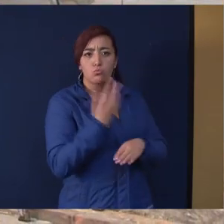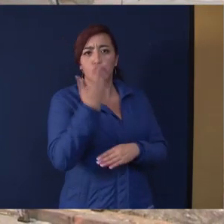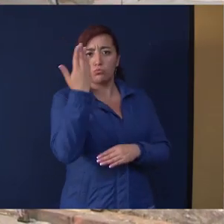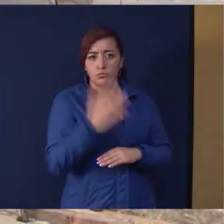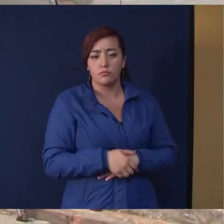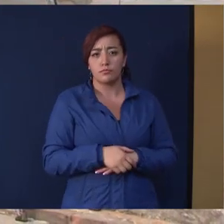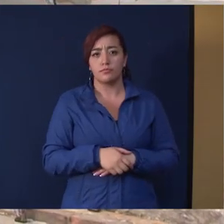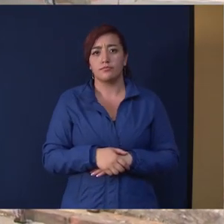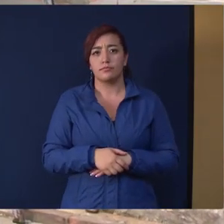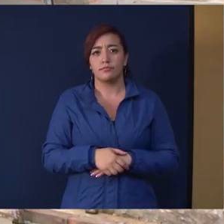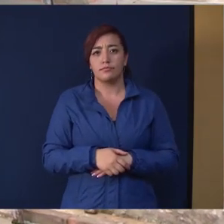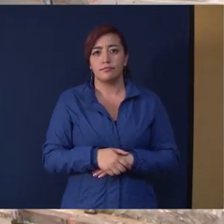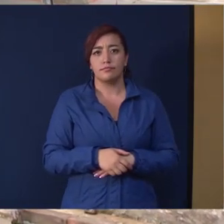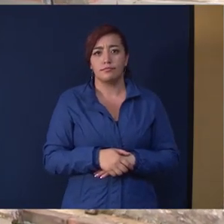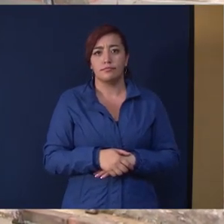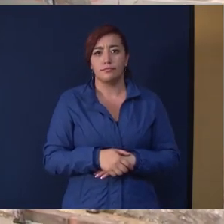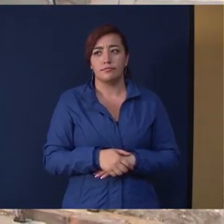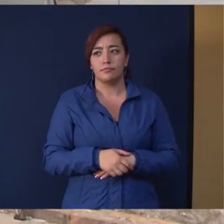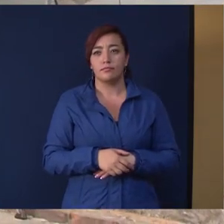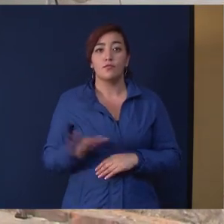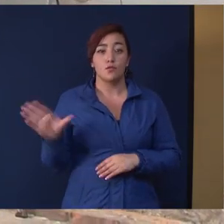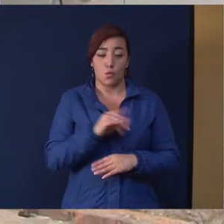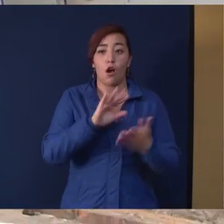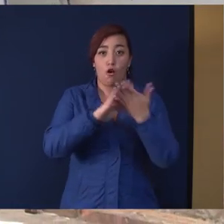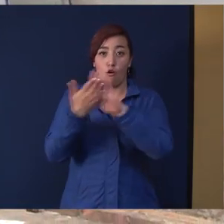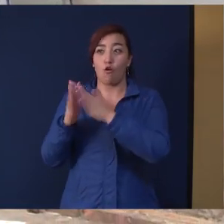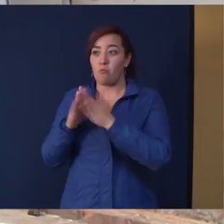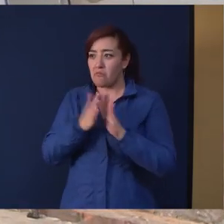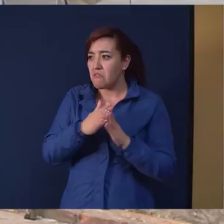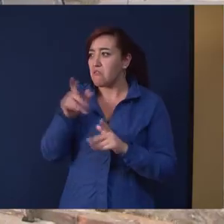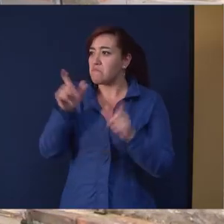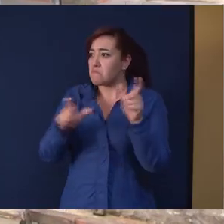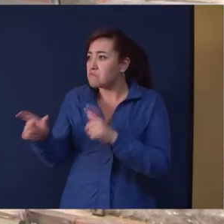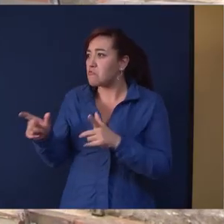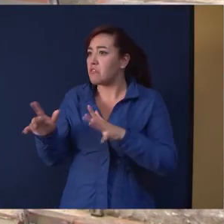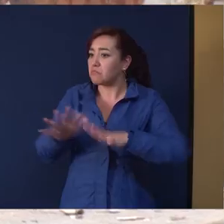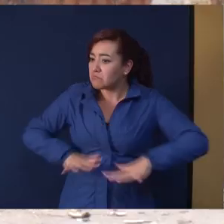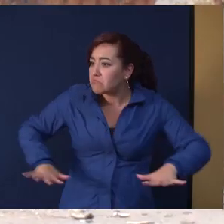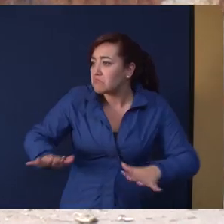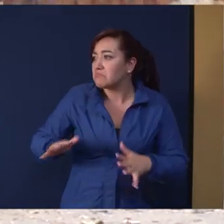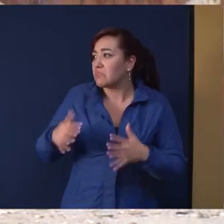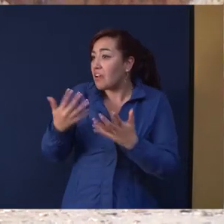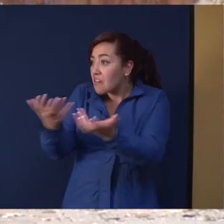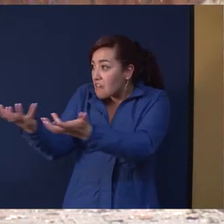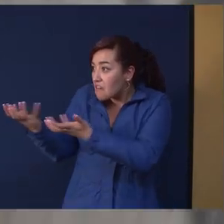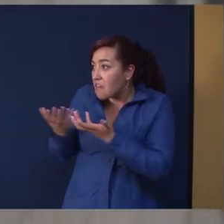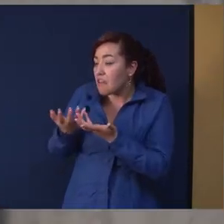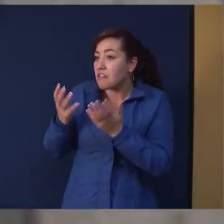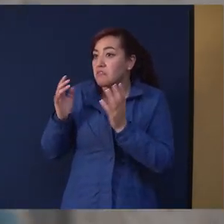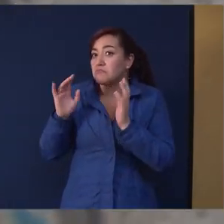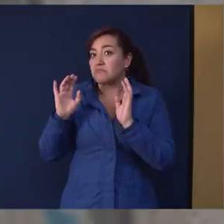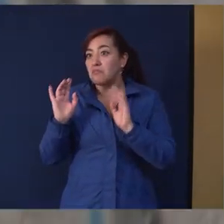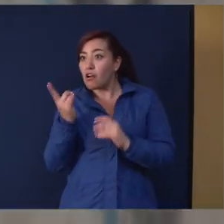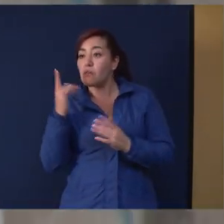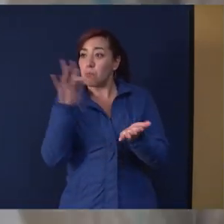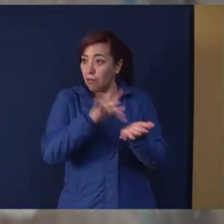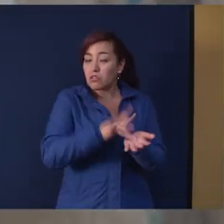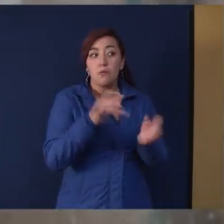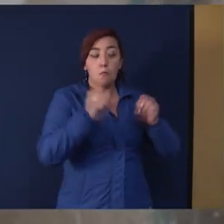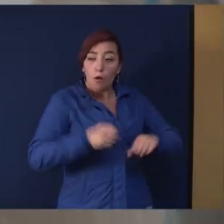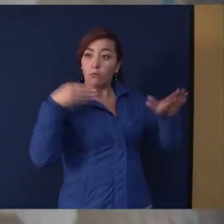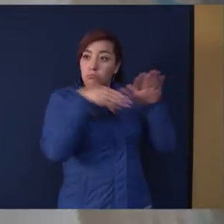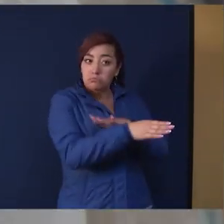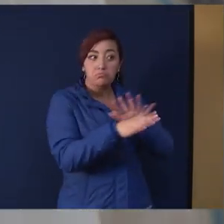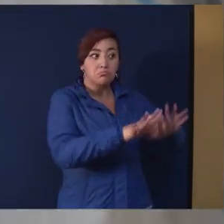que así mismo las personas de la comunidad académica y del sector puedan ser partícipes